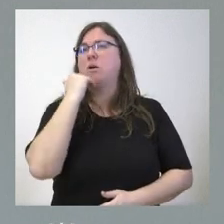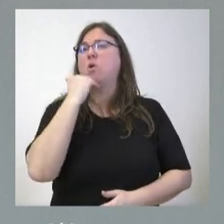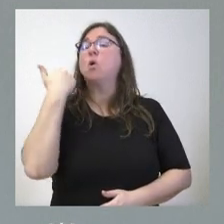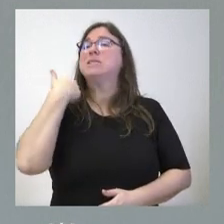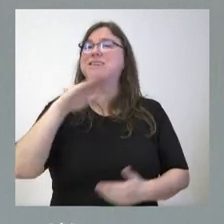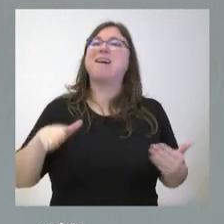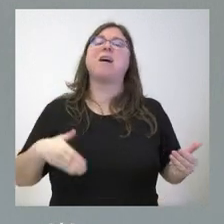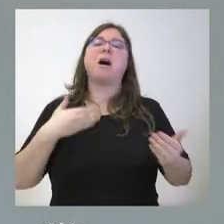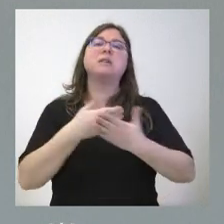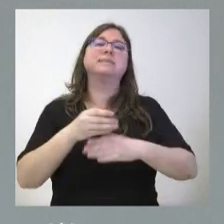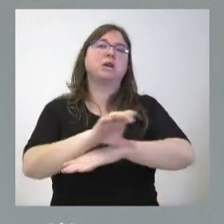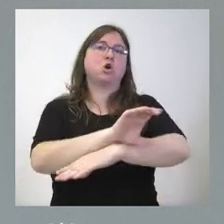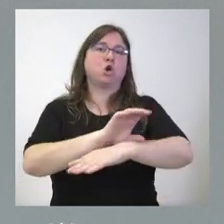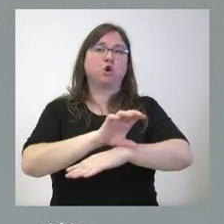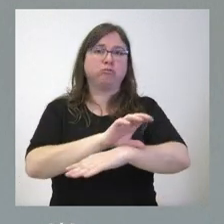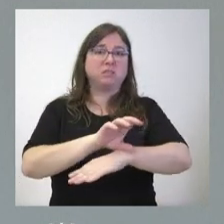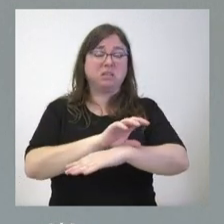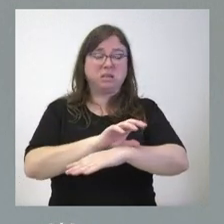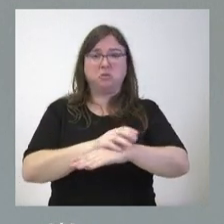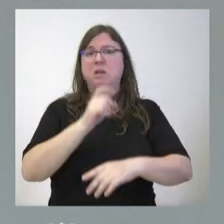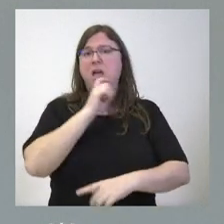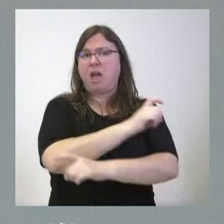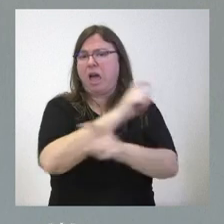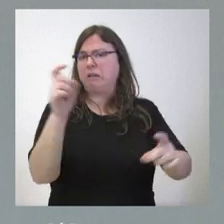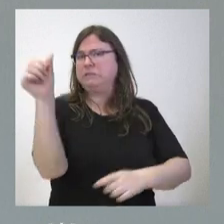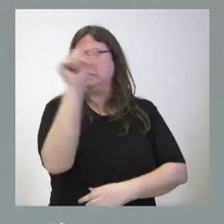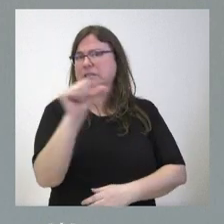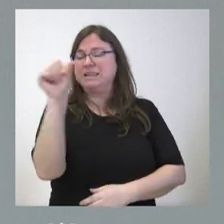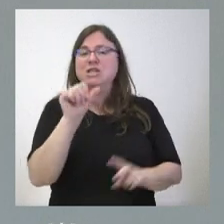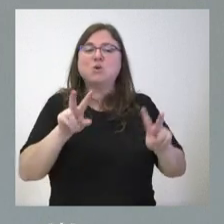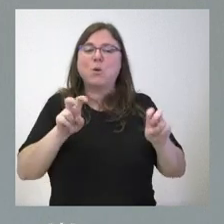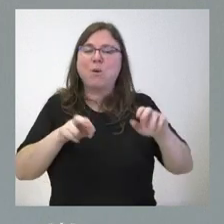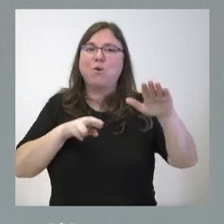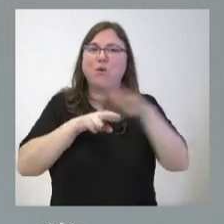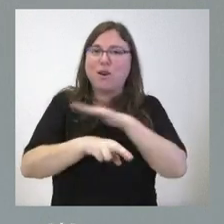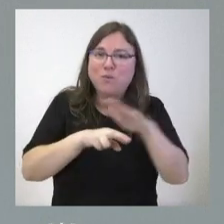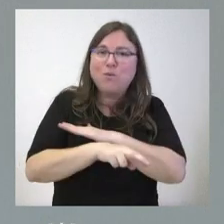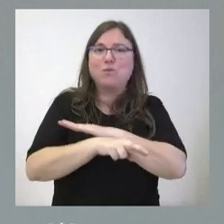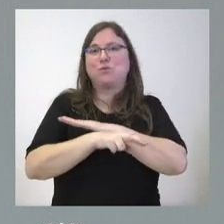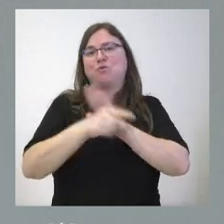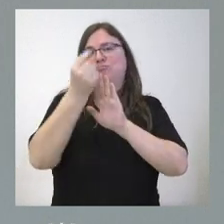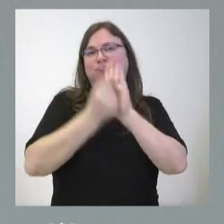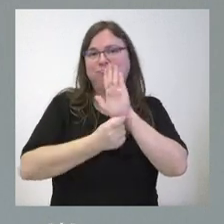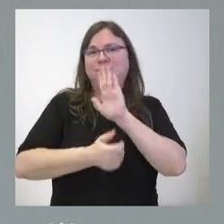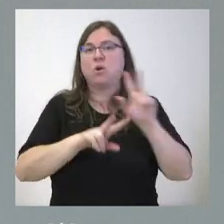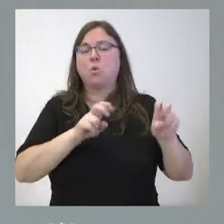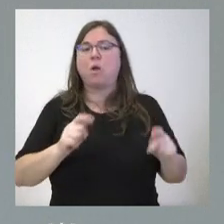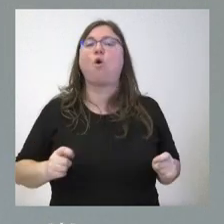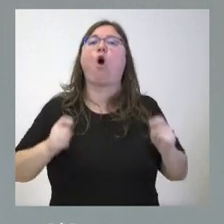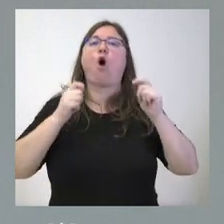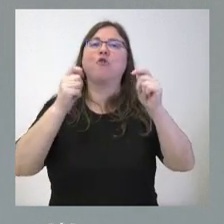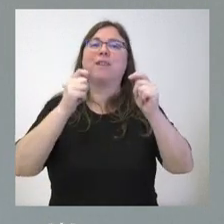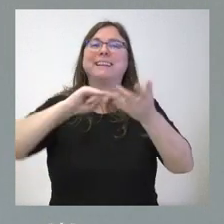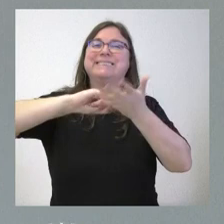consejero y la consejería ha venido anunciando en las últimas semanas de nuevos medios nuevos instrumentos tecnológicos que se ponen también a disposición